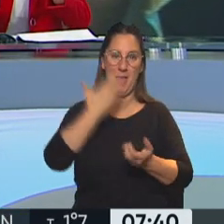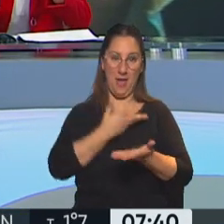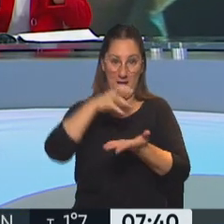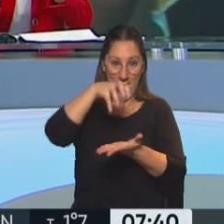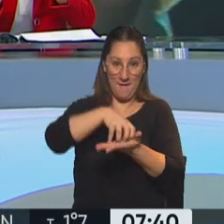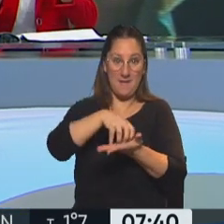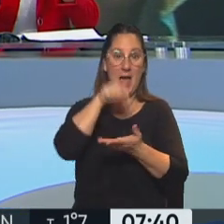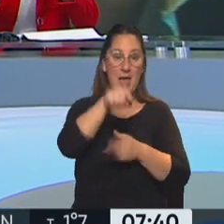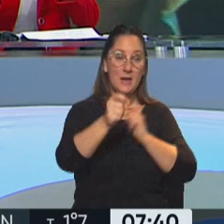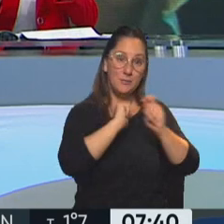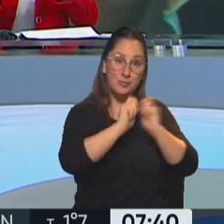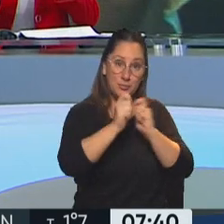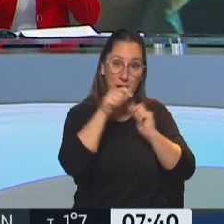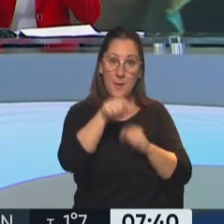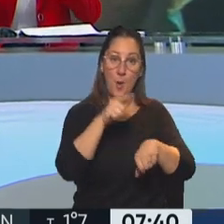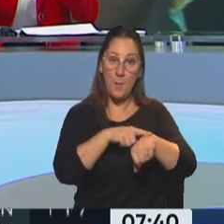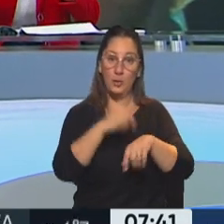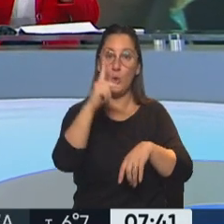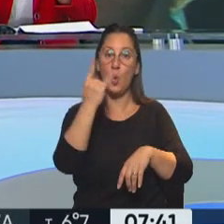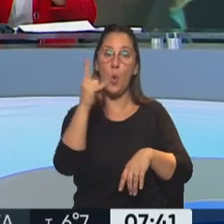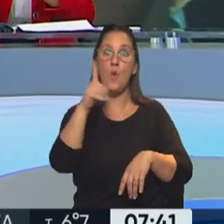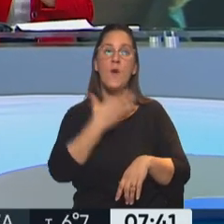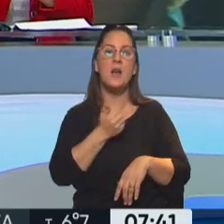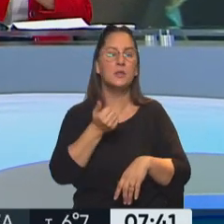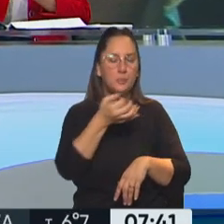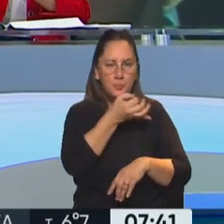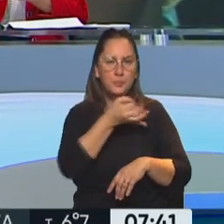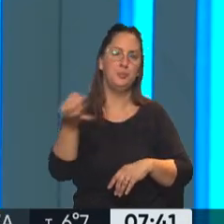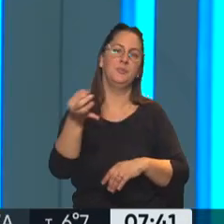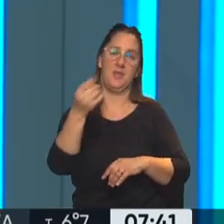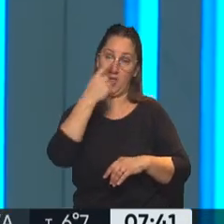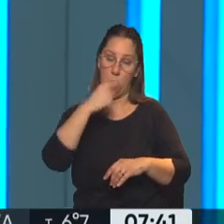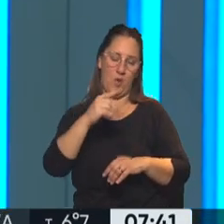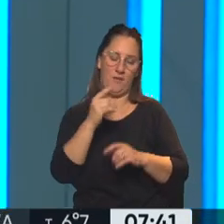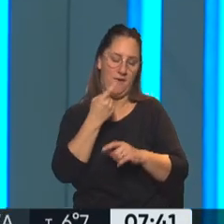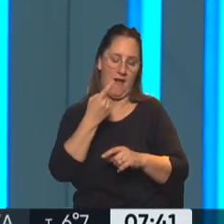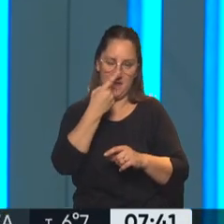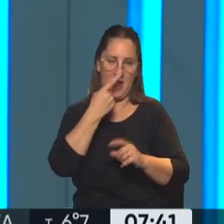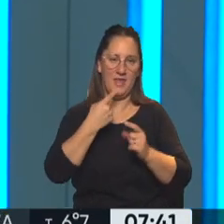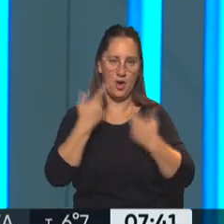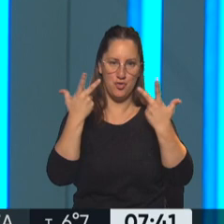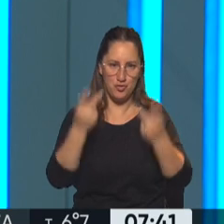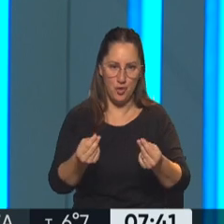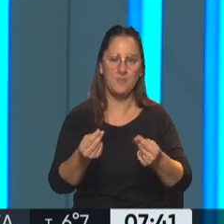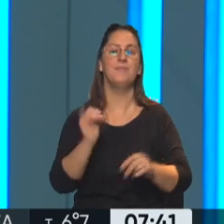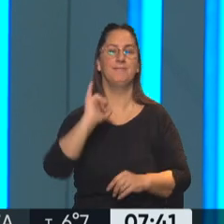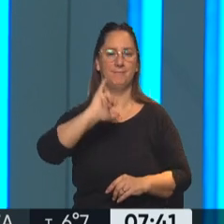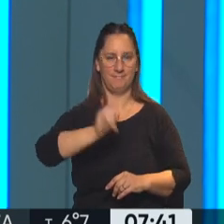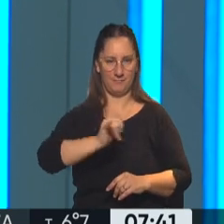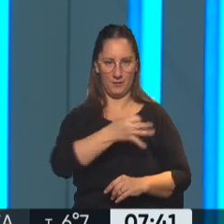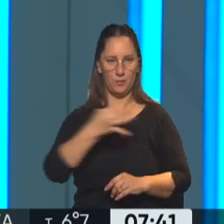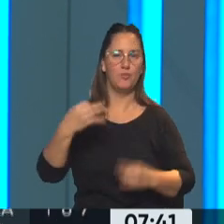declaración Culfas no hizo más que ratificar lo que luego apareció como un off. Claro, así es. Eso es justamente lo que ocurrió a muchos